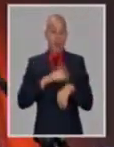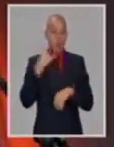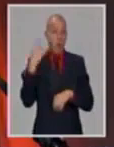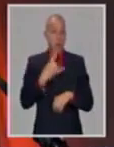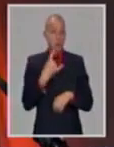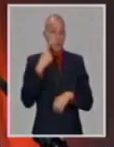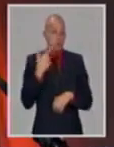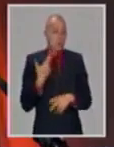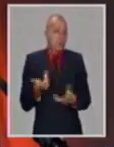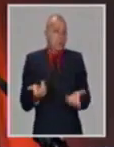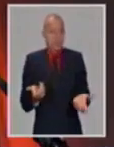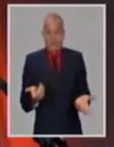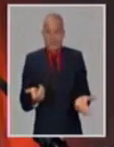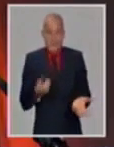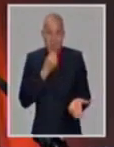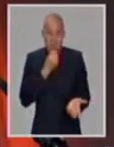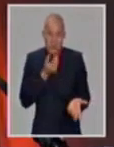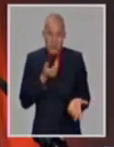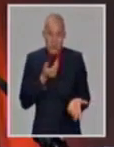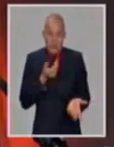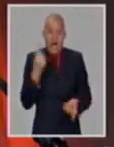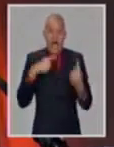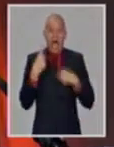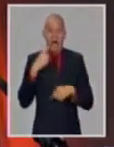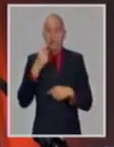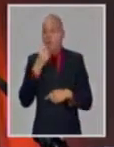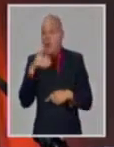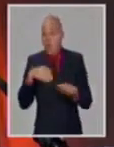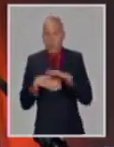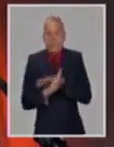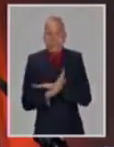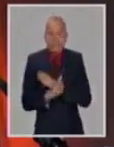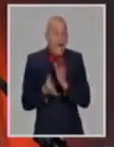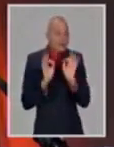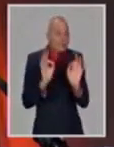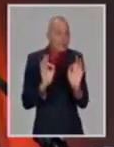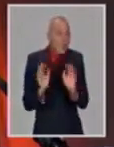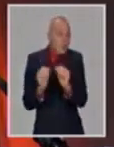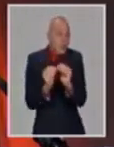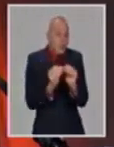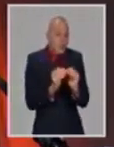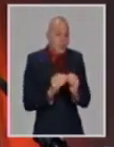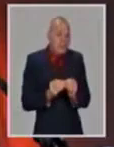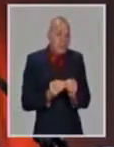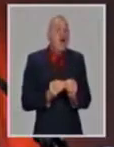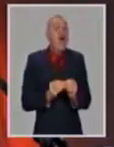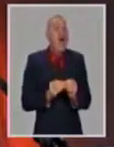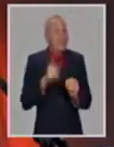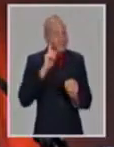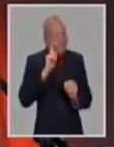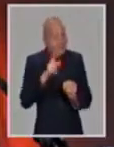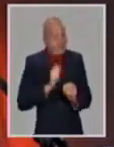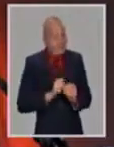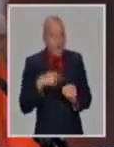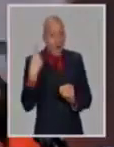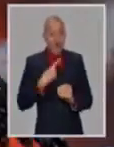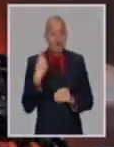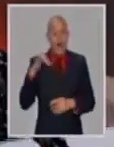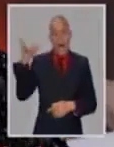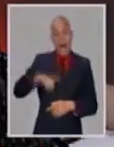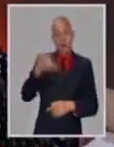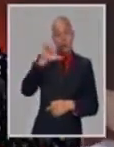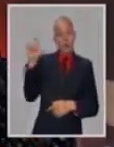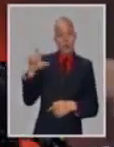las medidas de contención y las medidas propias de autocontención, para evitar que esto se disemine. Y